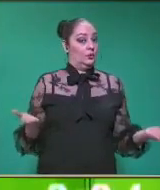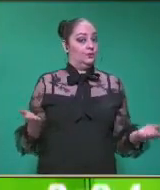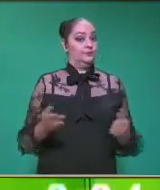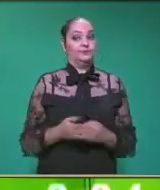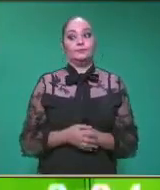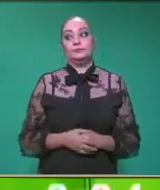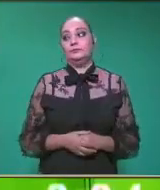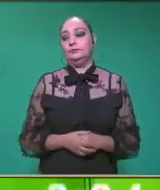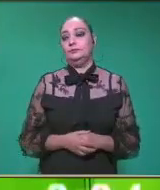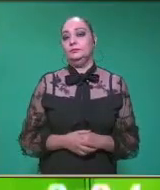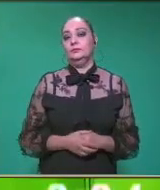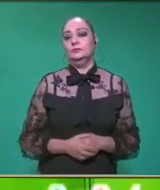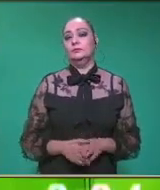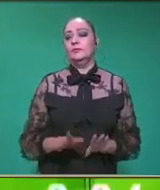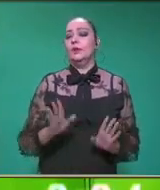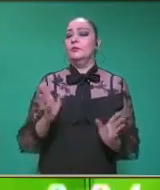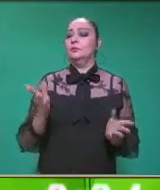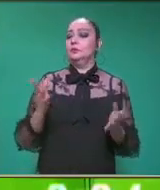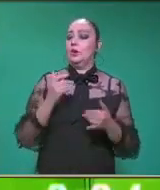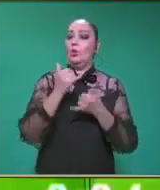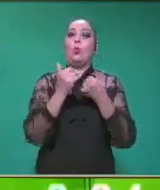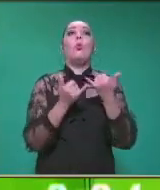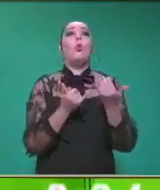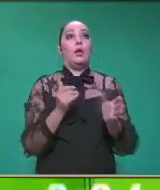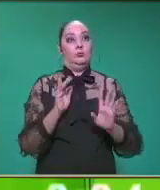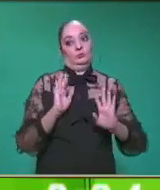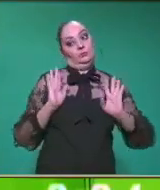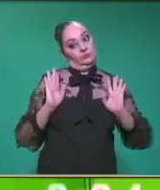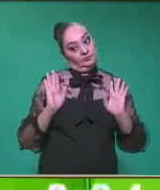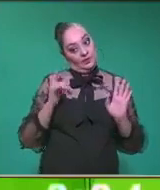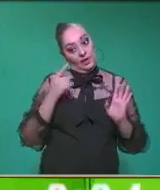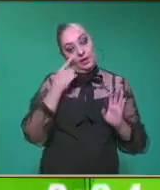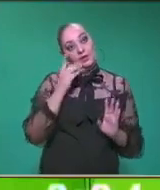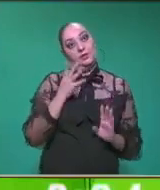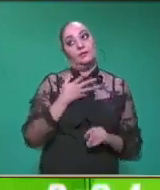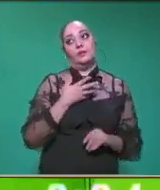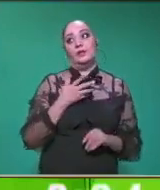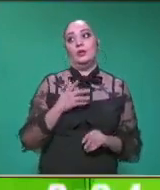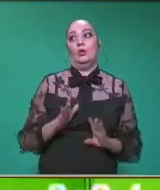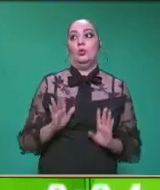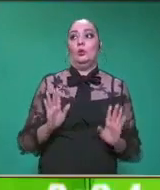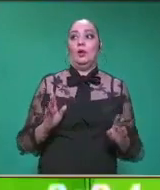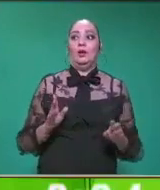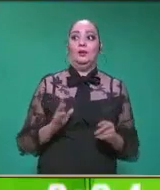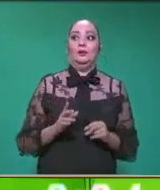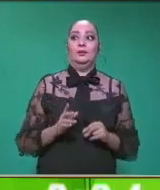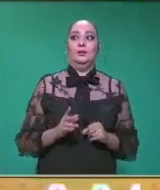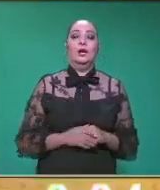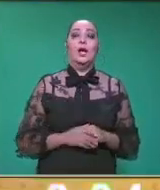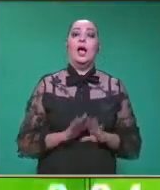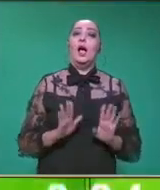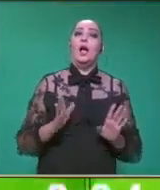a hacer un juego. Ok. Mira lo que amablemente trajimos aquí.